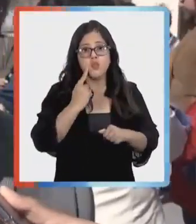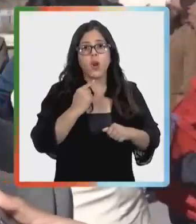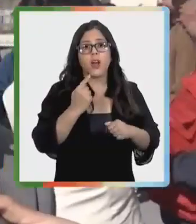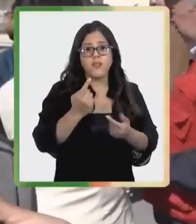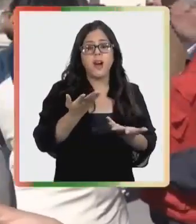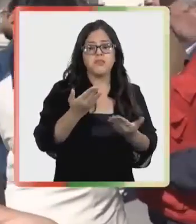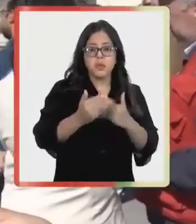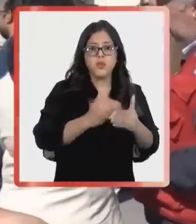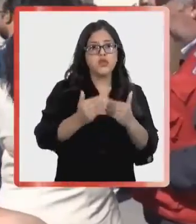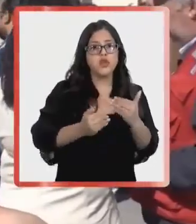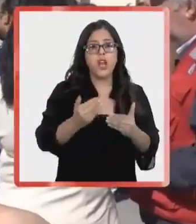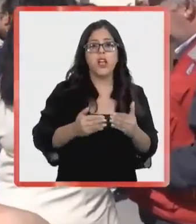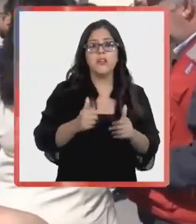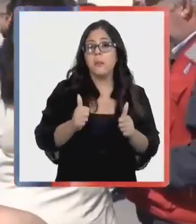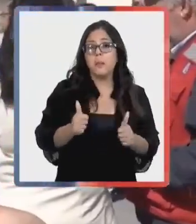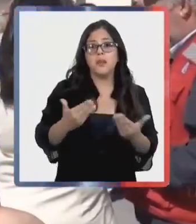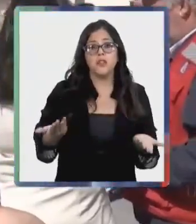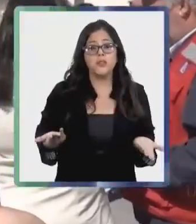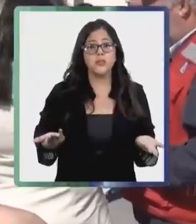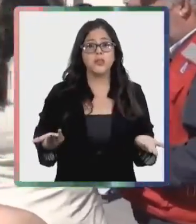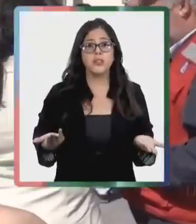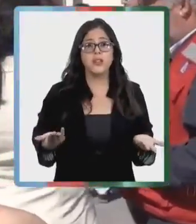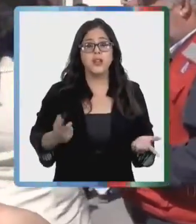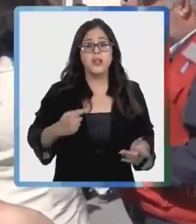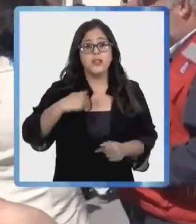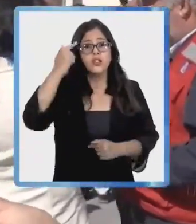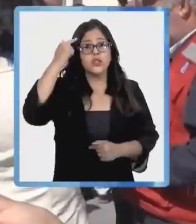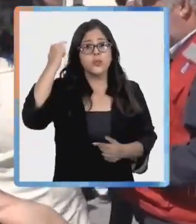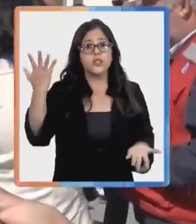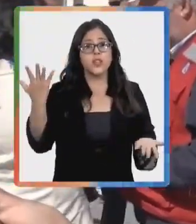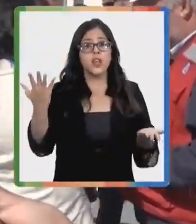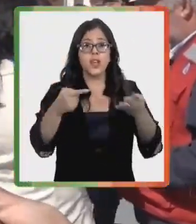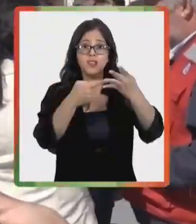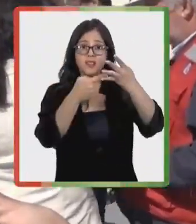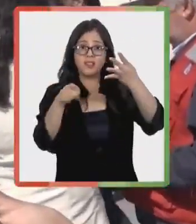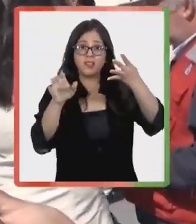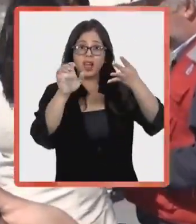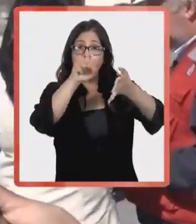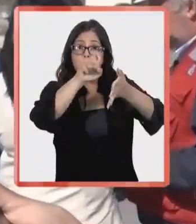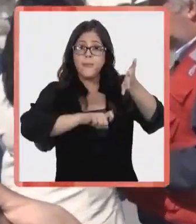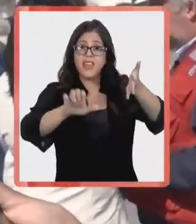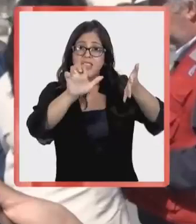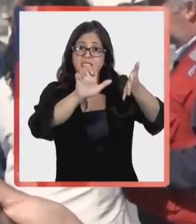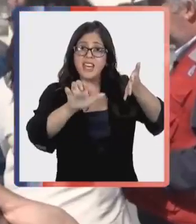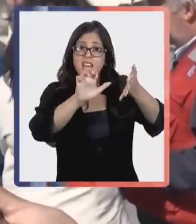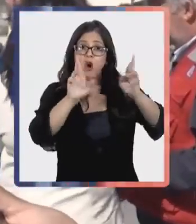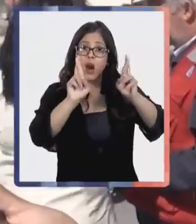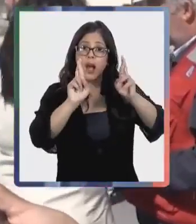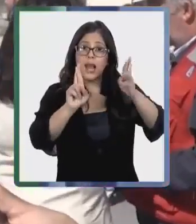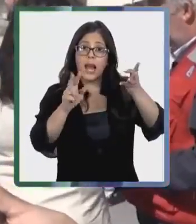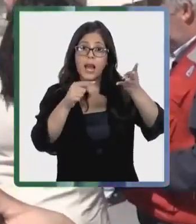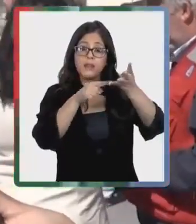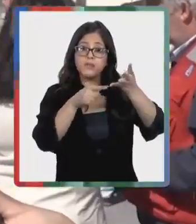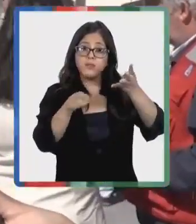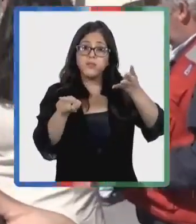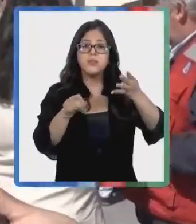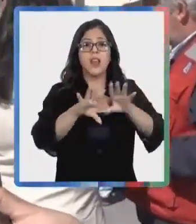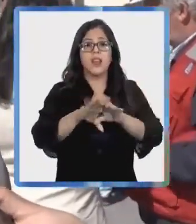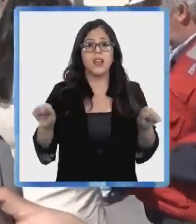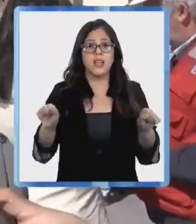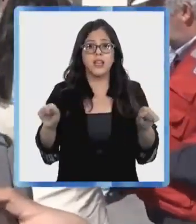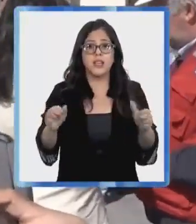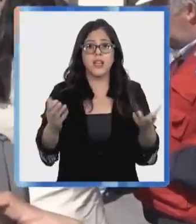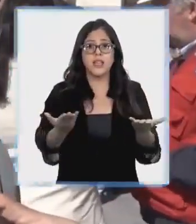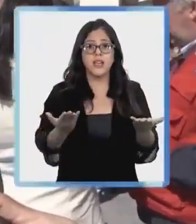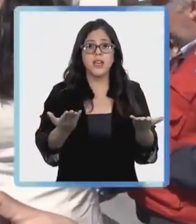algunas pruebas y está funcionando lo principal bien. Así que por lo tanto yo diría que a fines de enero, ojalá a fines de enero, ojalá a fines de enero ya la